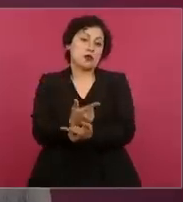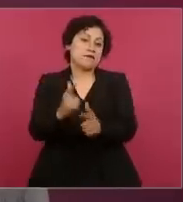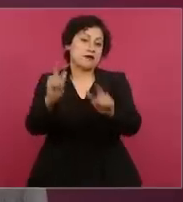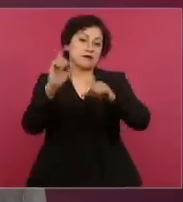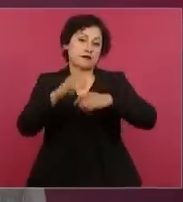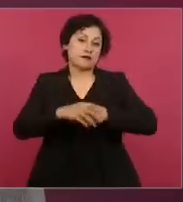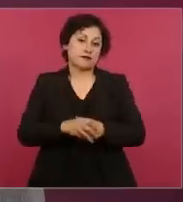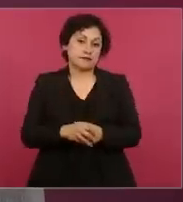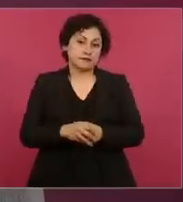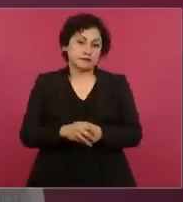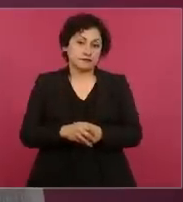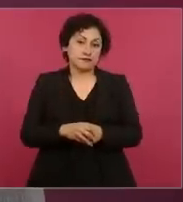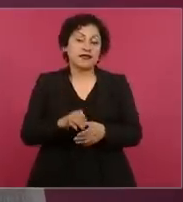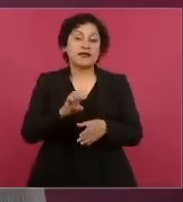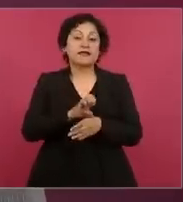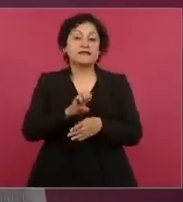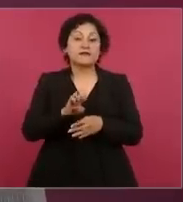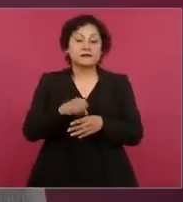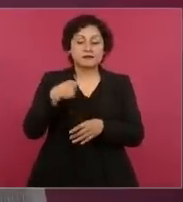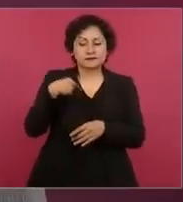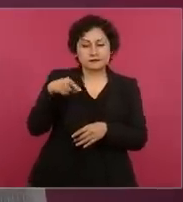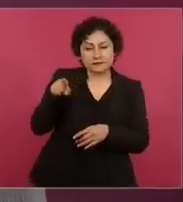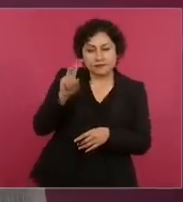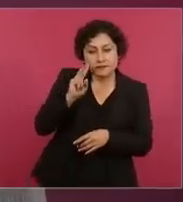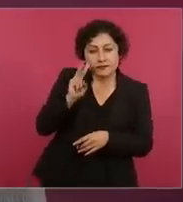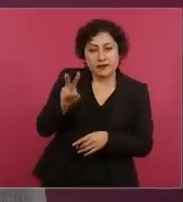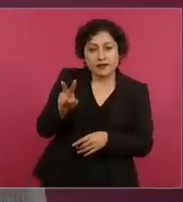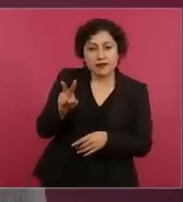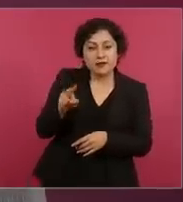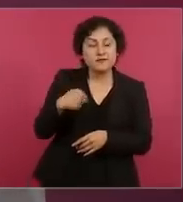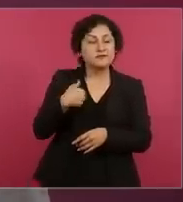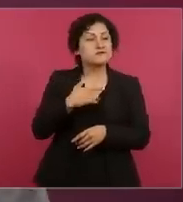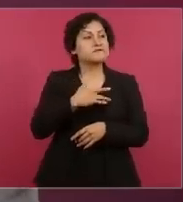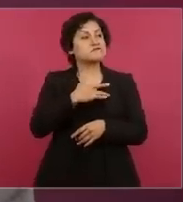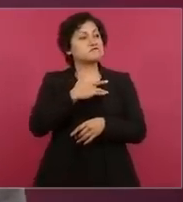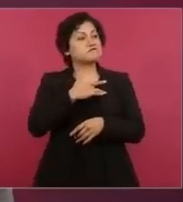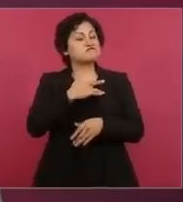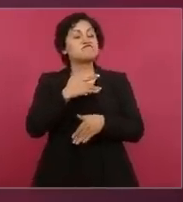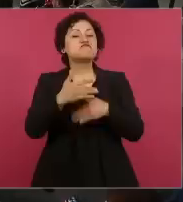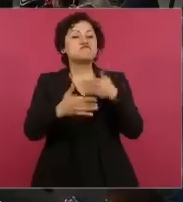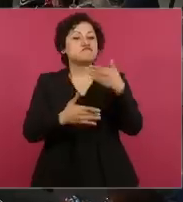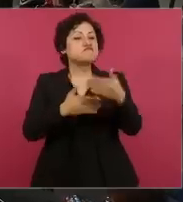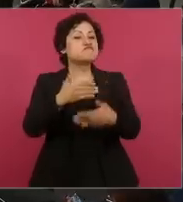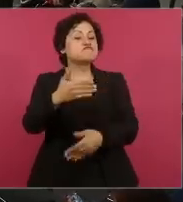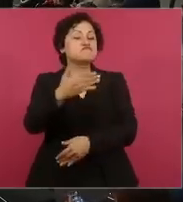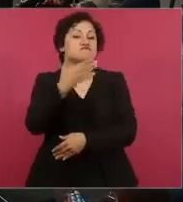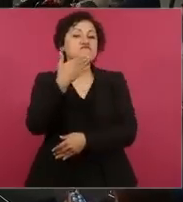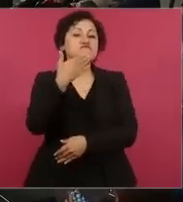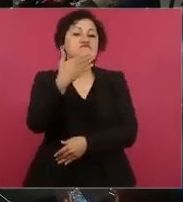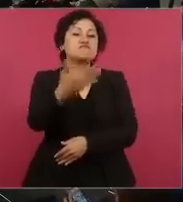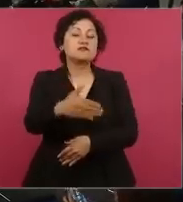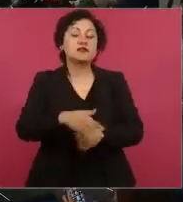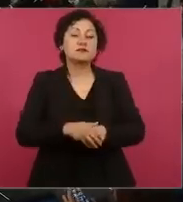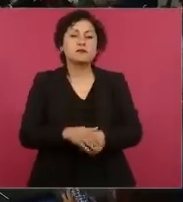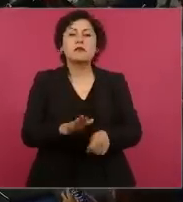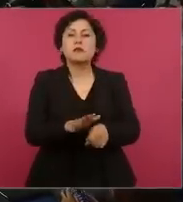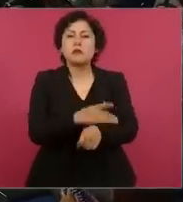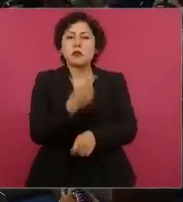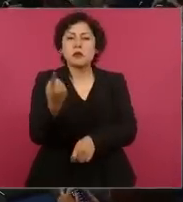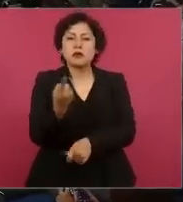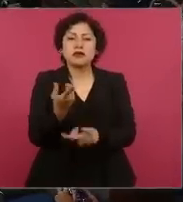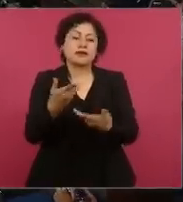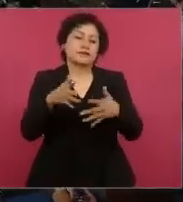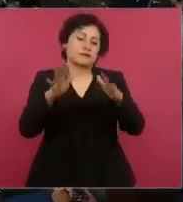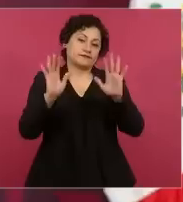porque si hubiese